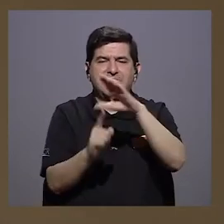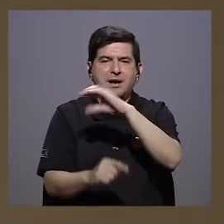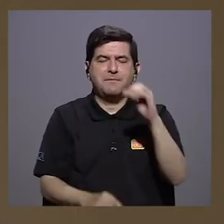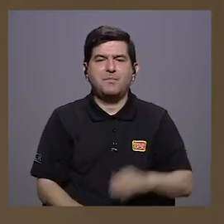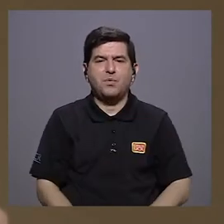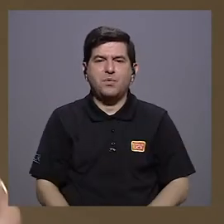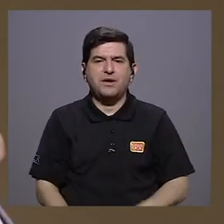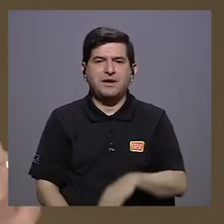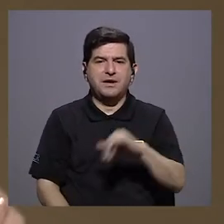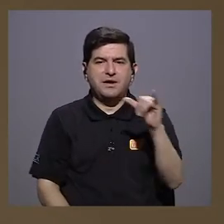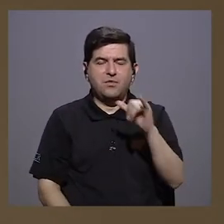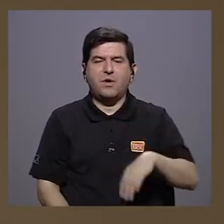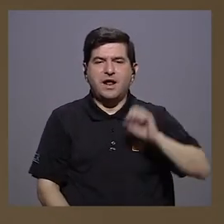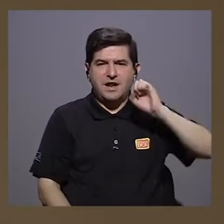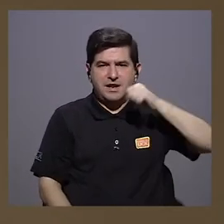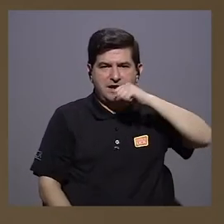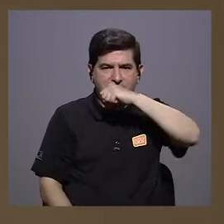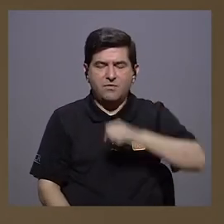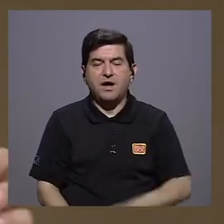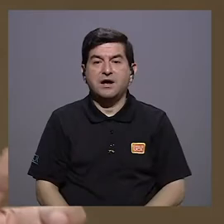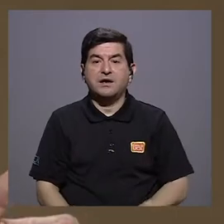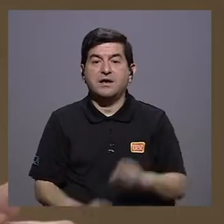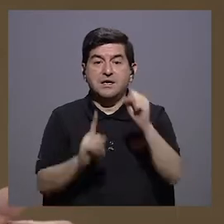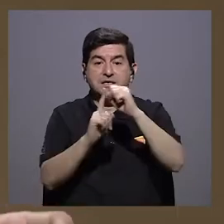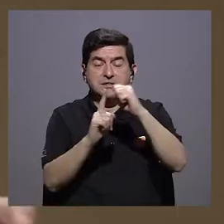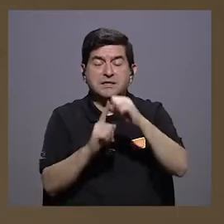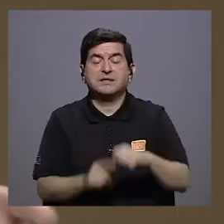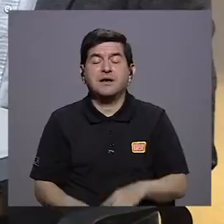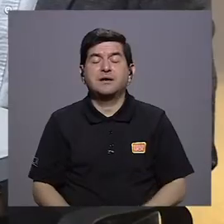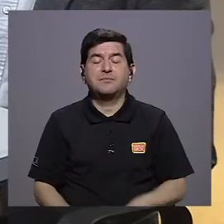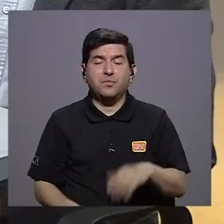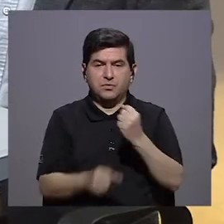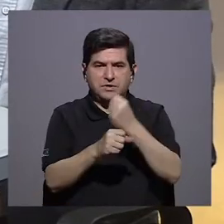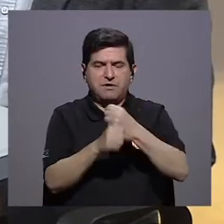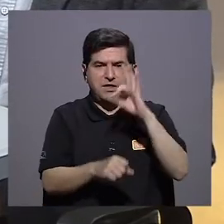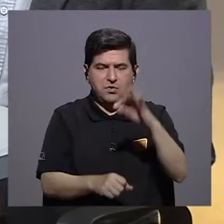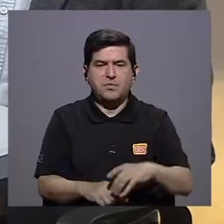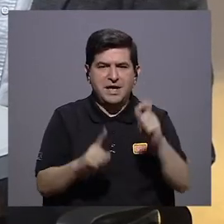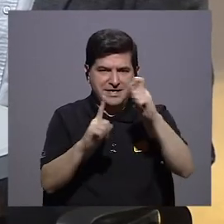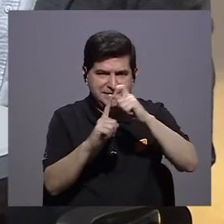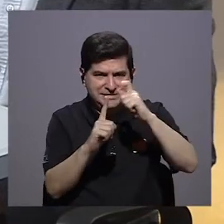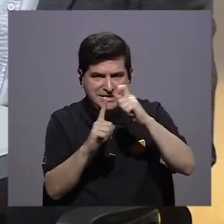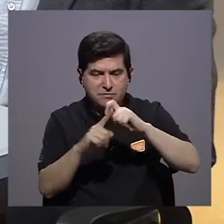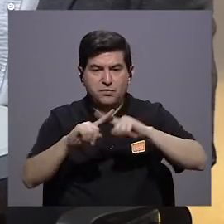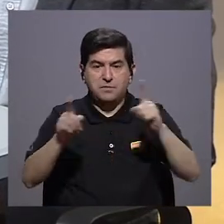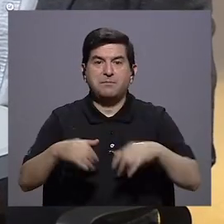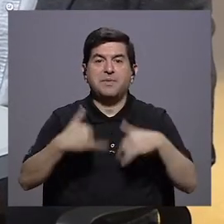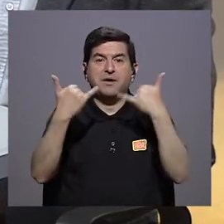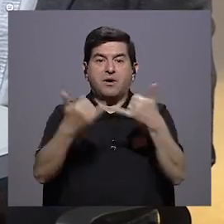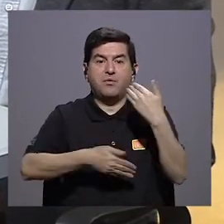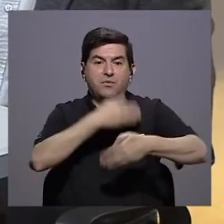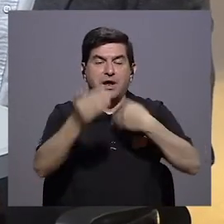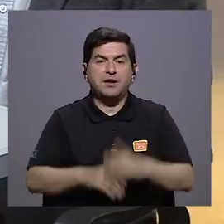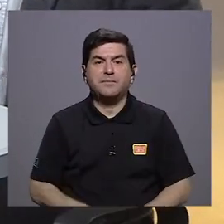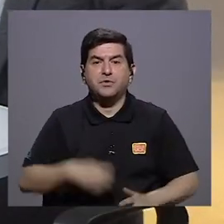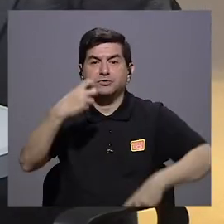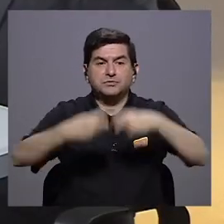En estos días es noticia de Singapur porque aunque lo venía manejando muy bien, se le caigan los platos en el camino.